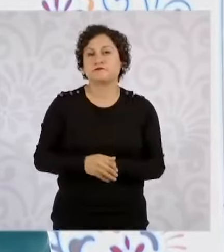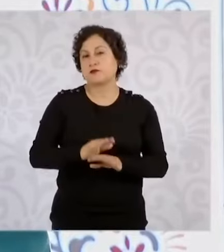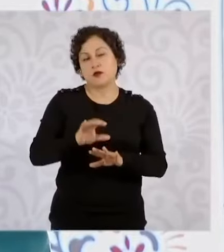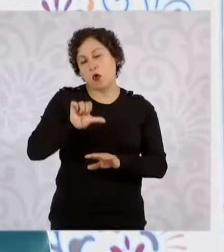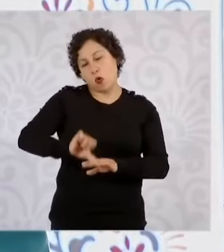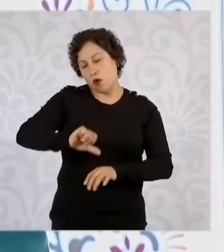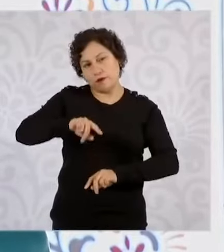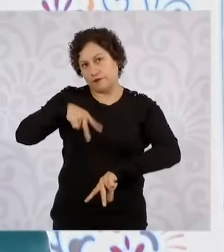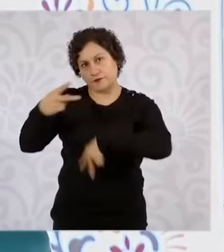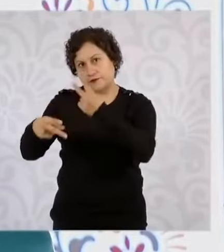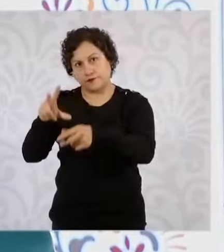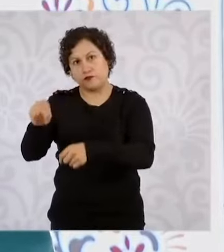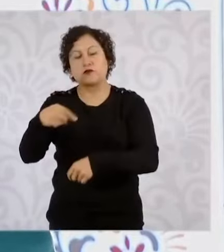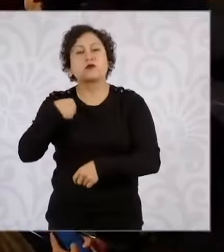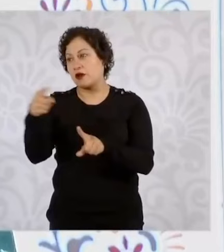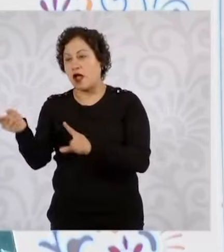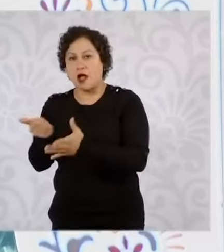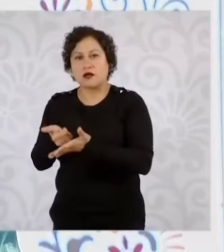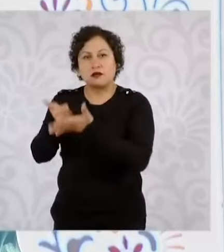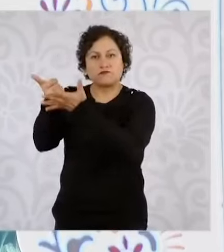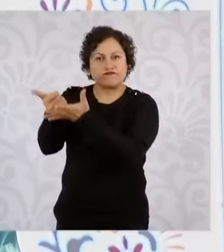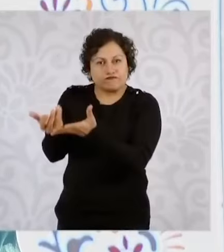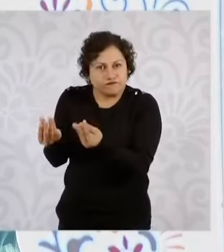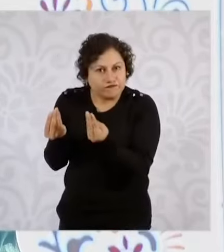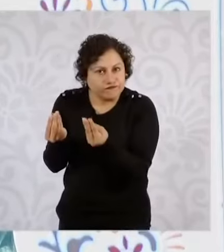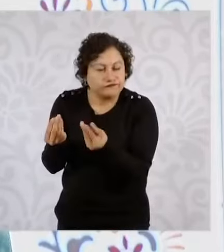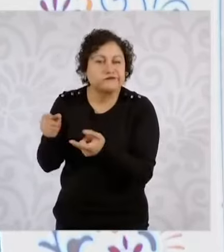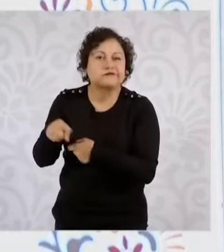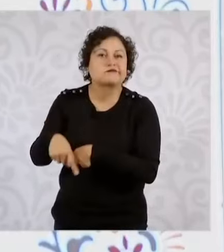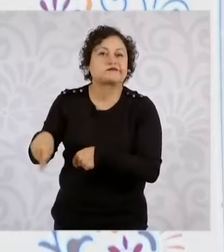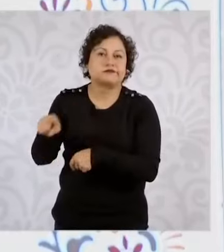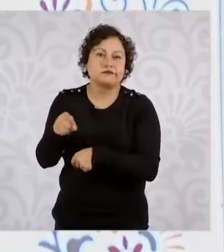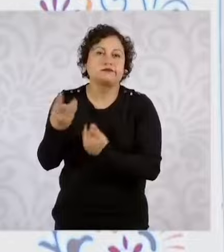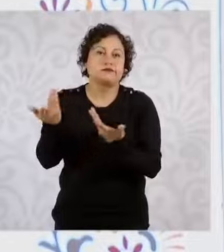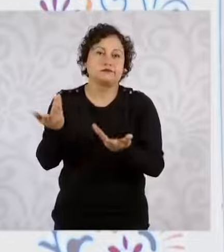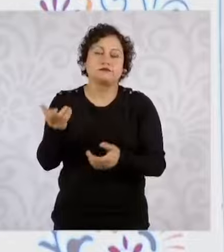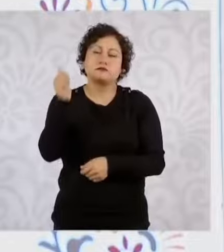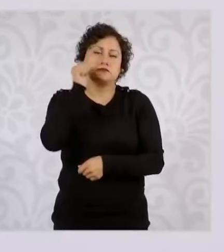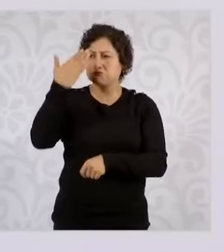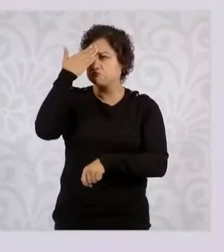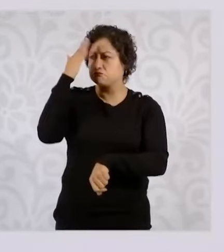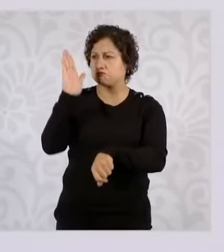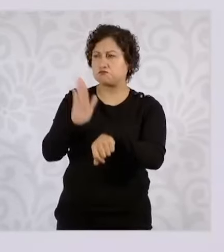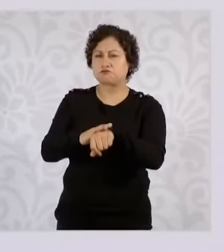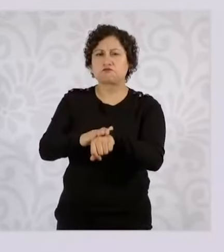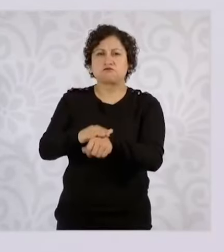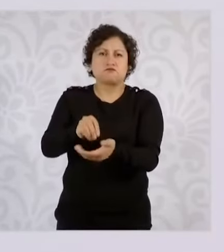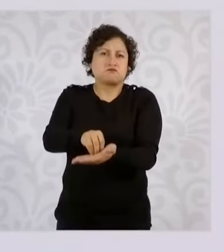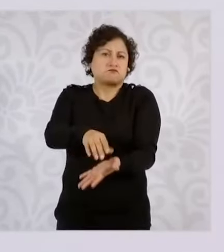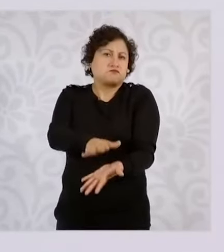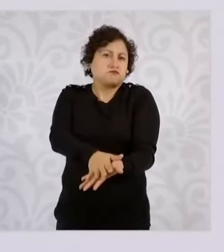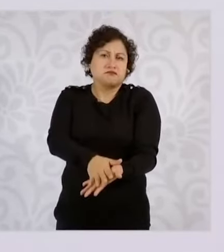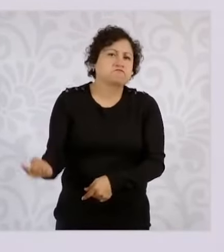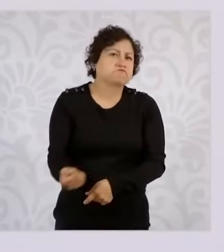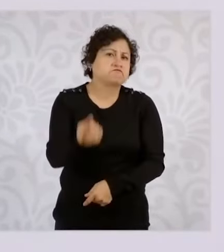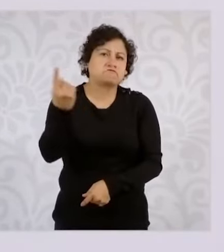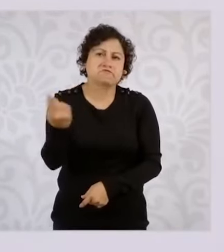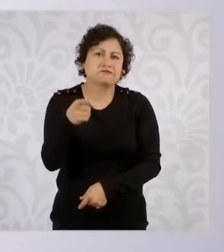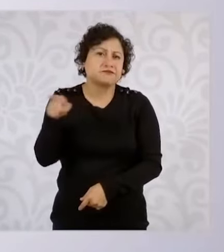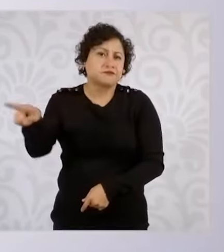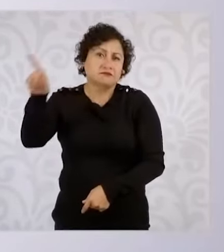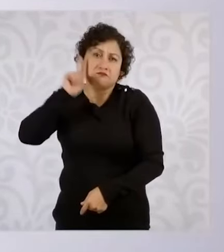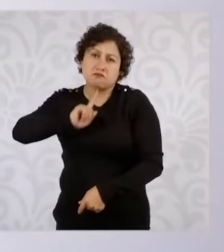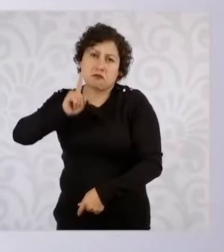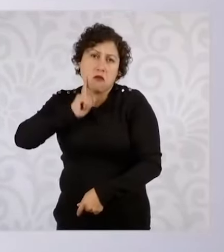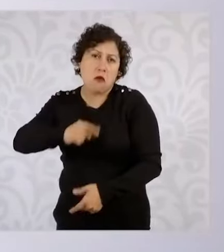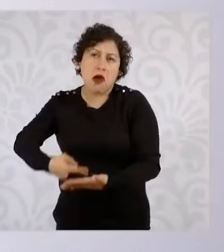con la familia, pues, los conocemos y, pues, siempre nuestro pensamiento con ella y hasta siempre, porque es una mujer ejemplo